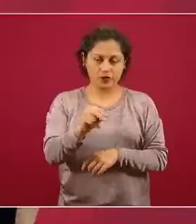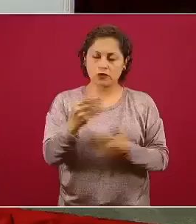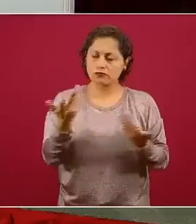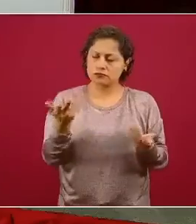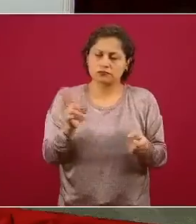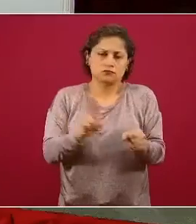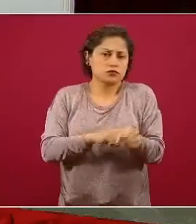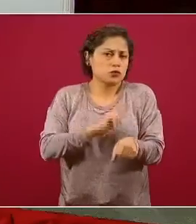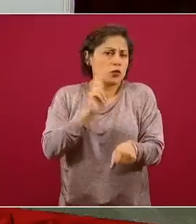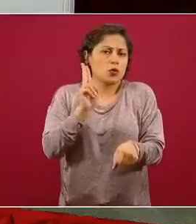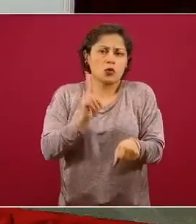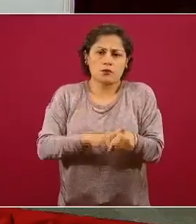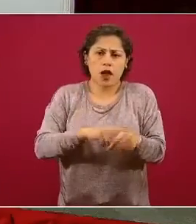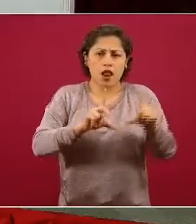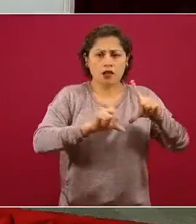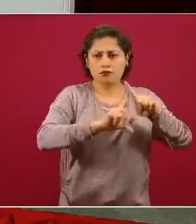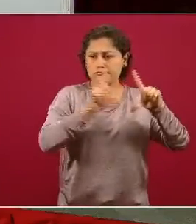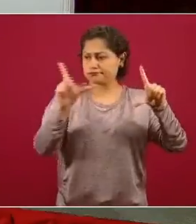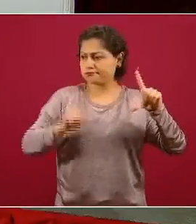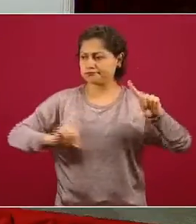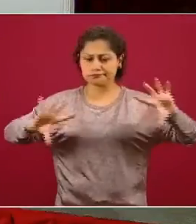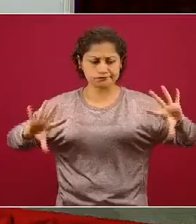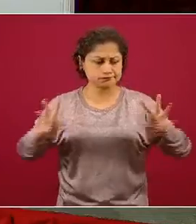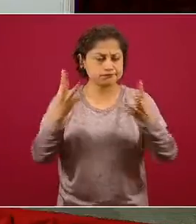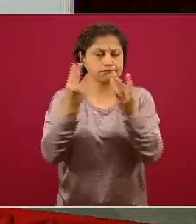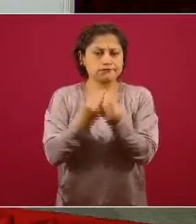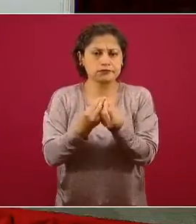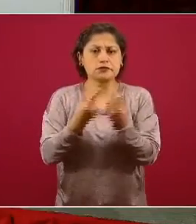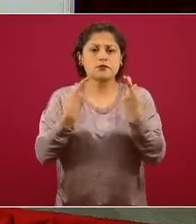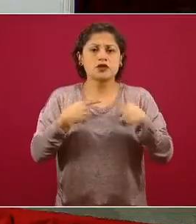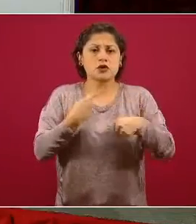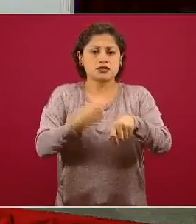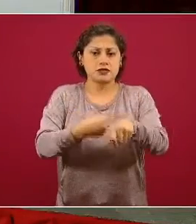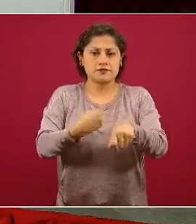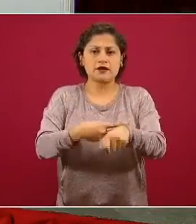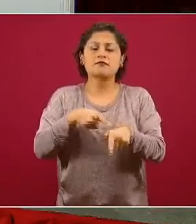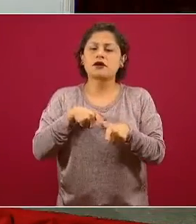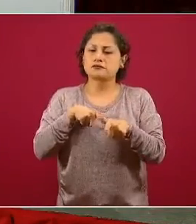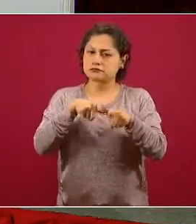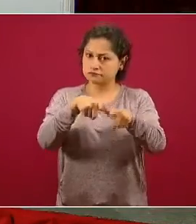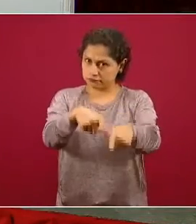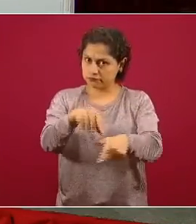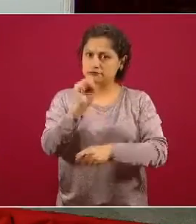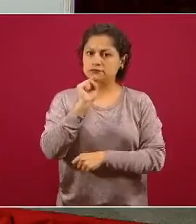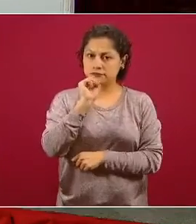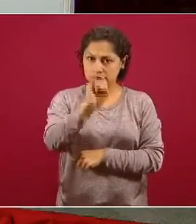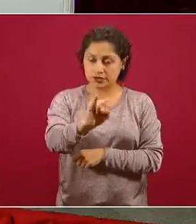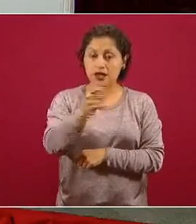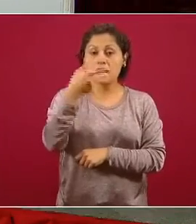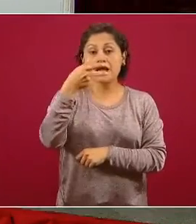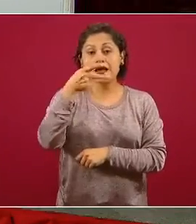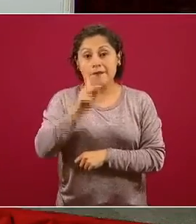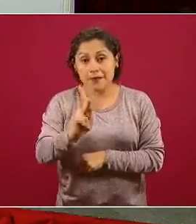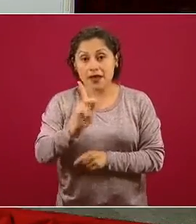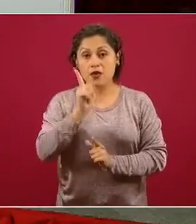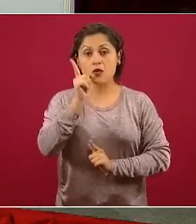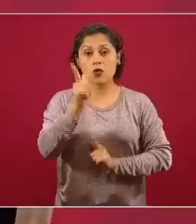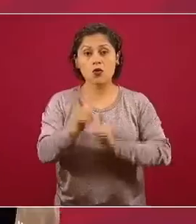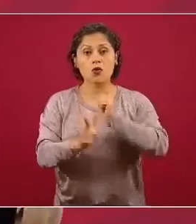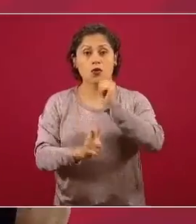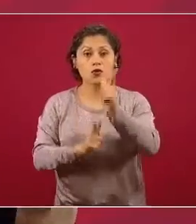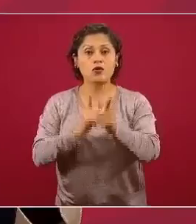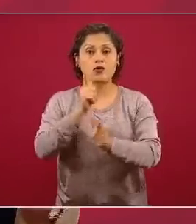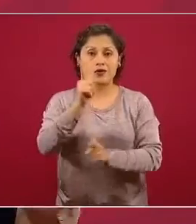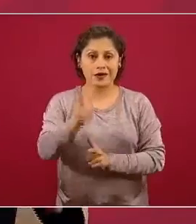o en el conjunto del país y otra cosa es que la velocidad a la que ocurre este incremento es